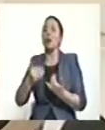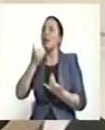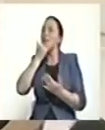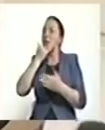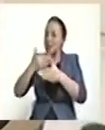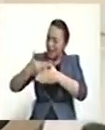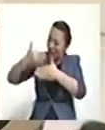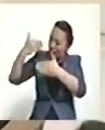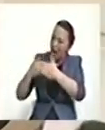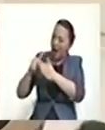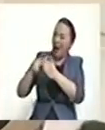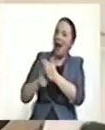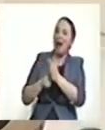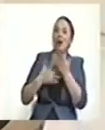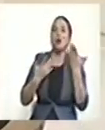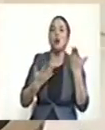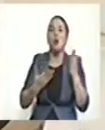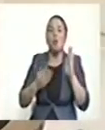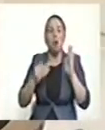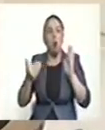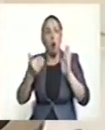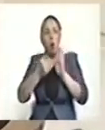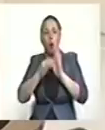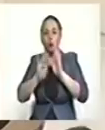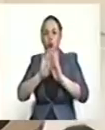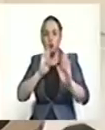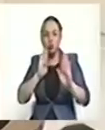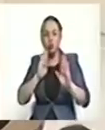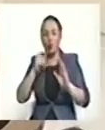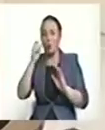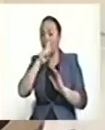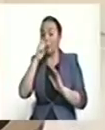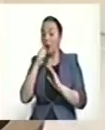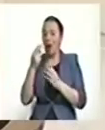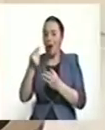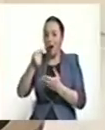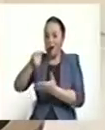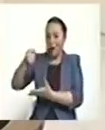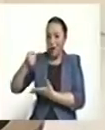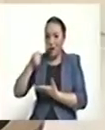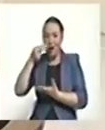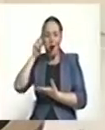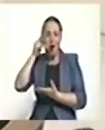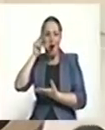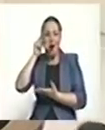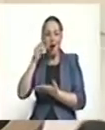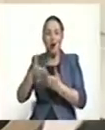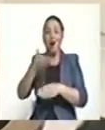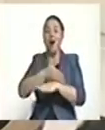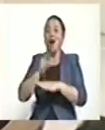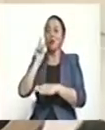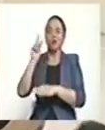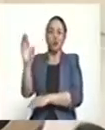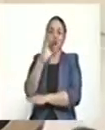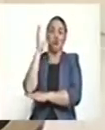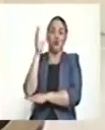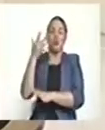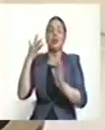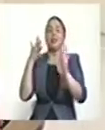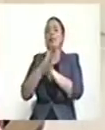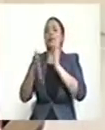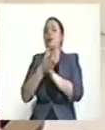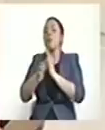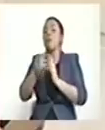ese articulado es abrir las puertas para la más grande operación de lavado de activos que haya conocido Colombia. Pero quiero comentarles algo todavía